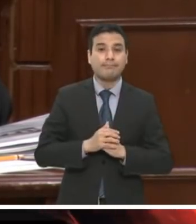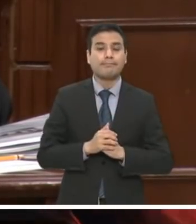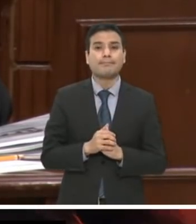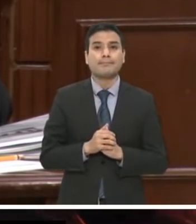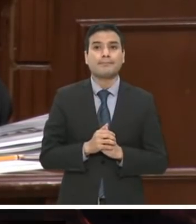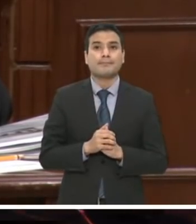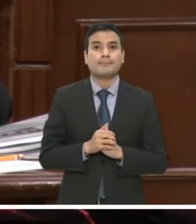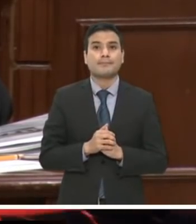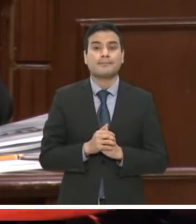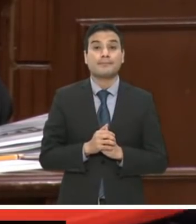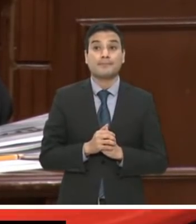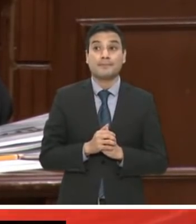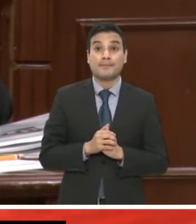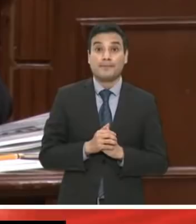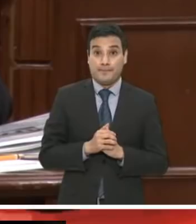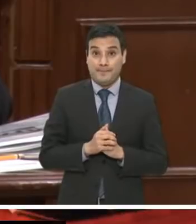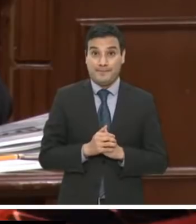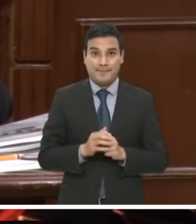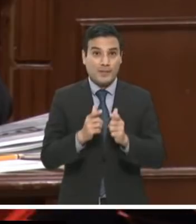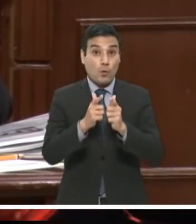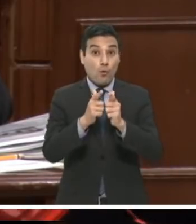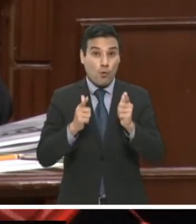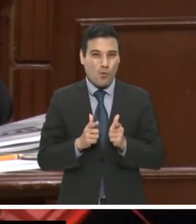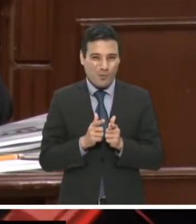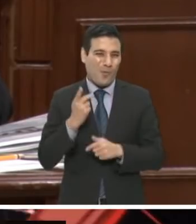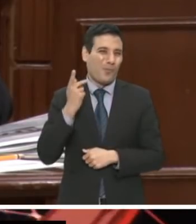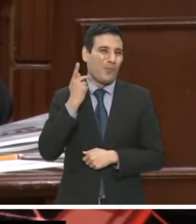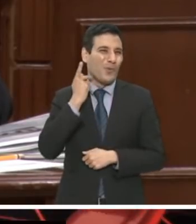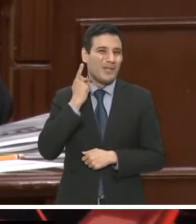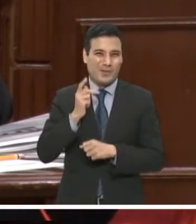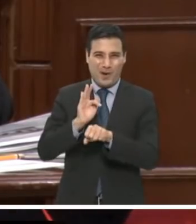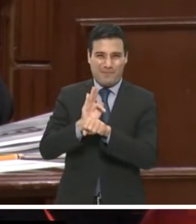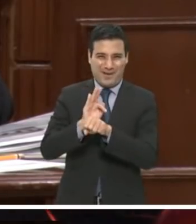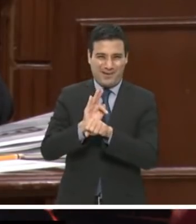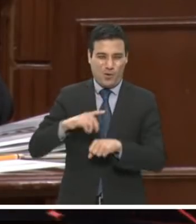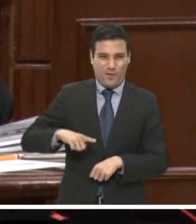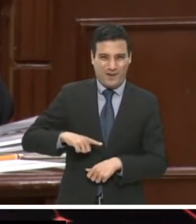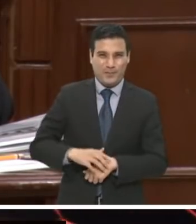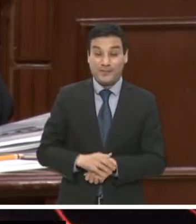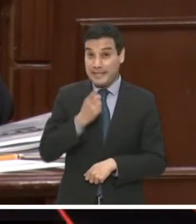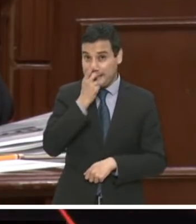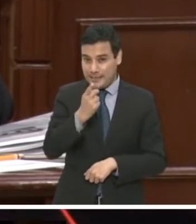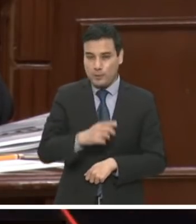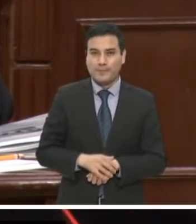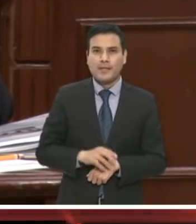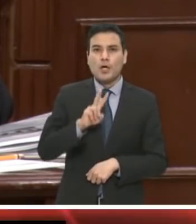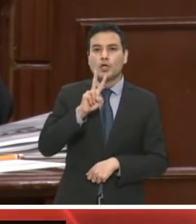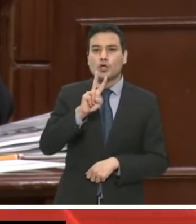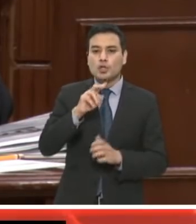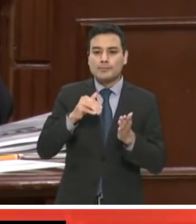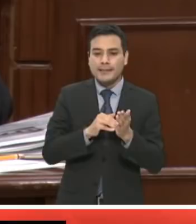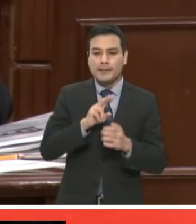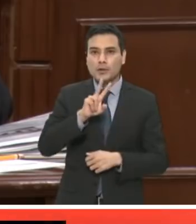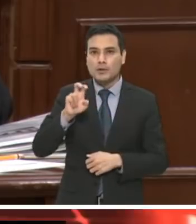detalló que en ese momento el partido, apéndice del gobierno, de sus 2.224 millones de